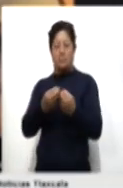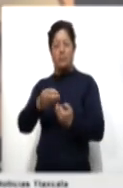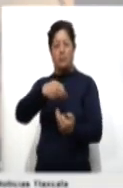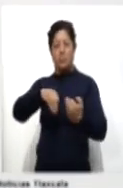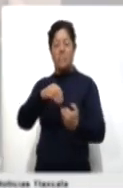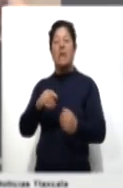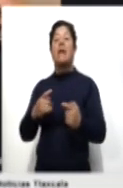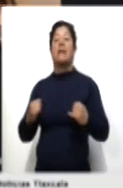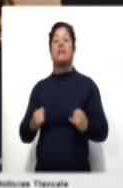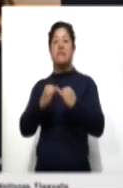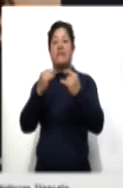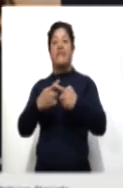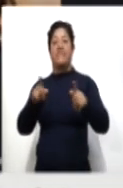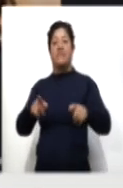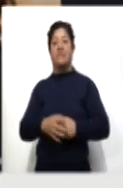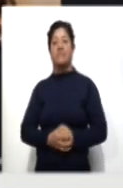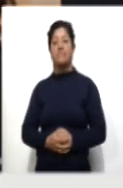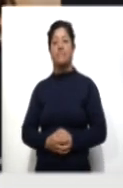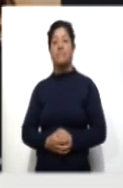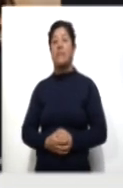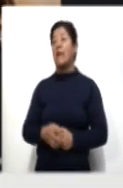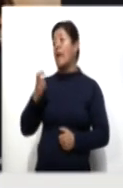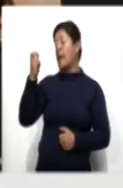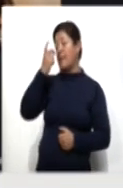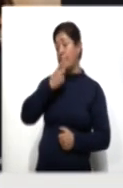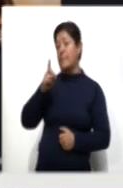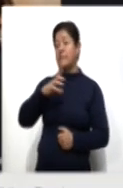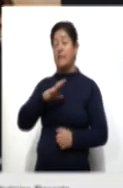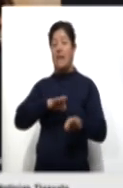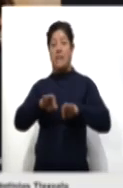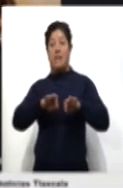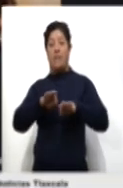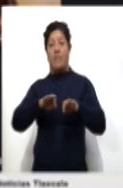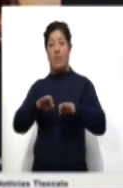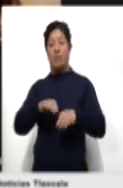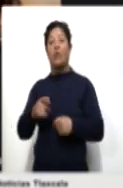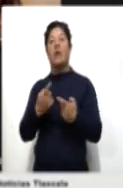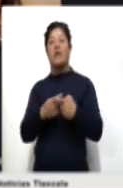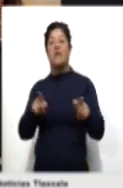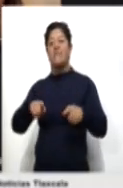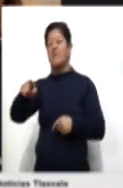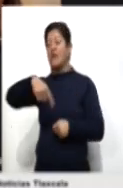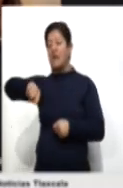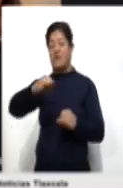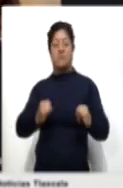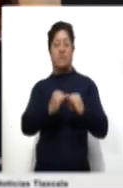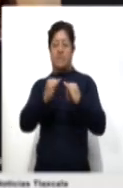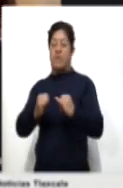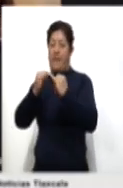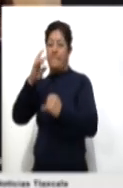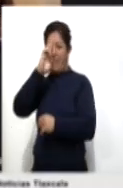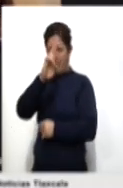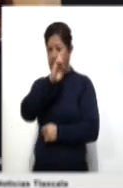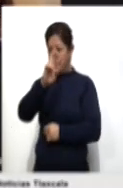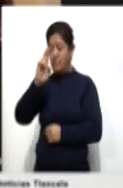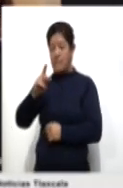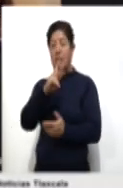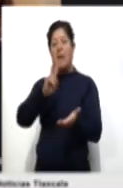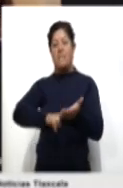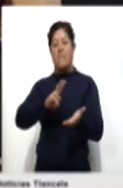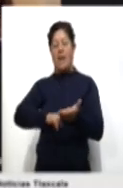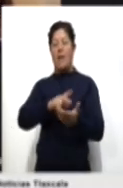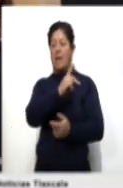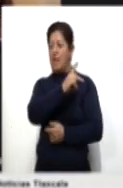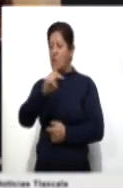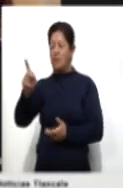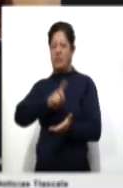instituciones. Piedras Martínez destacó el trabajo coordinado de las diferentes instancias para respetar y hacer valer el derecho de las